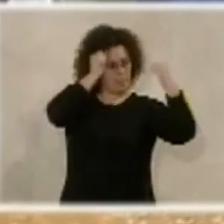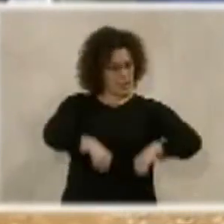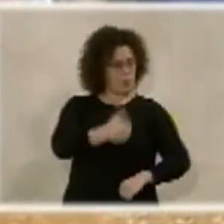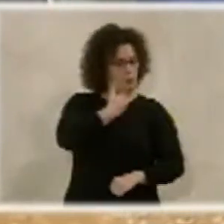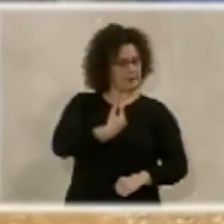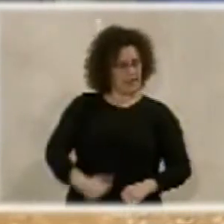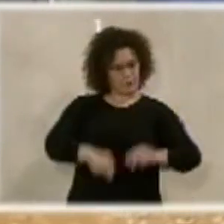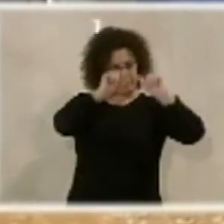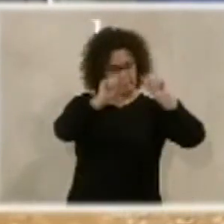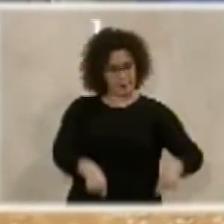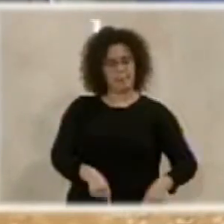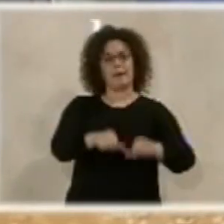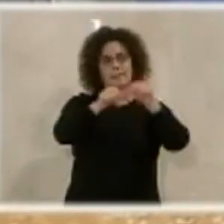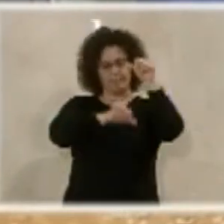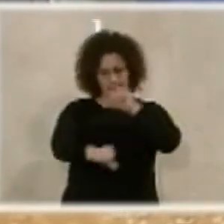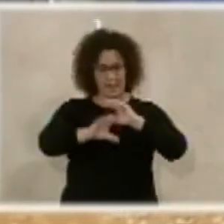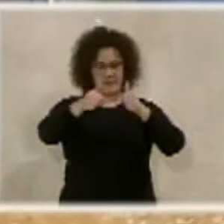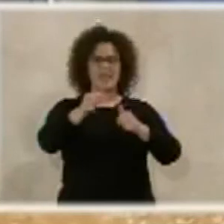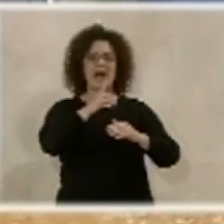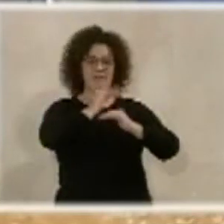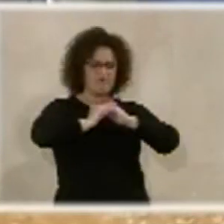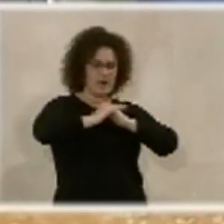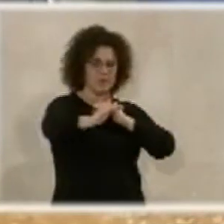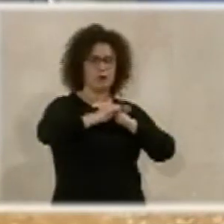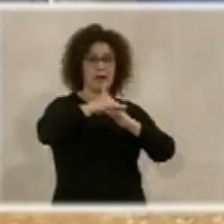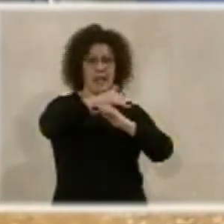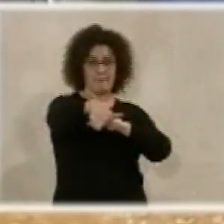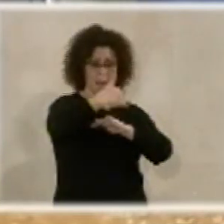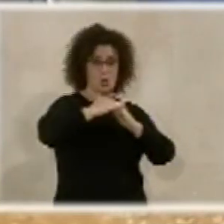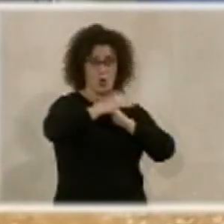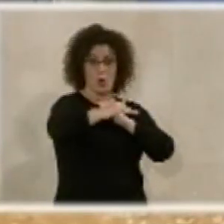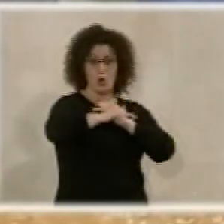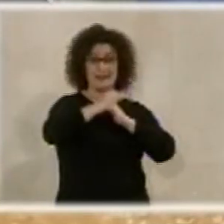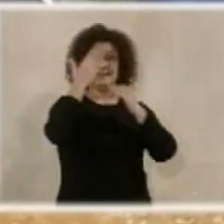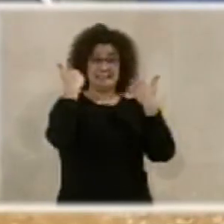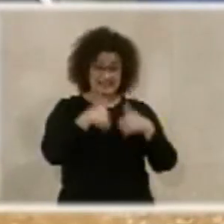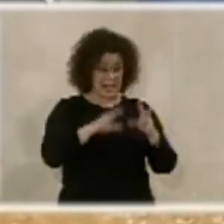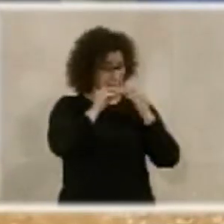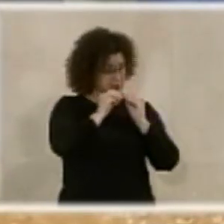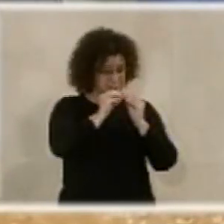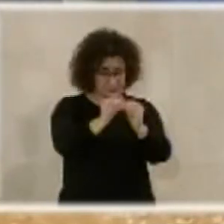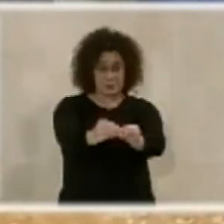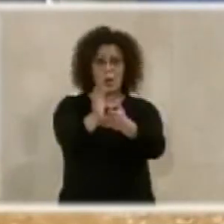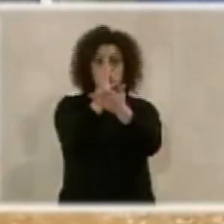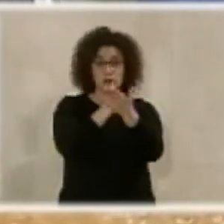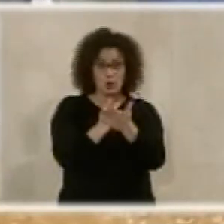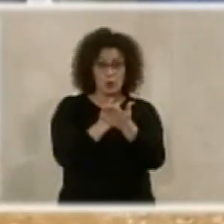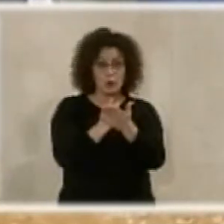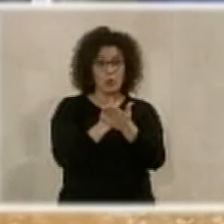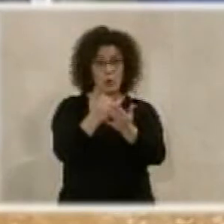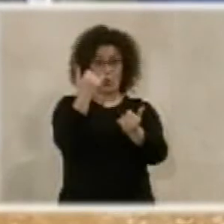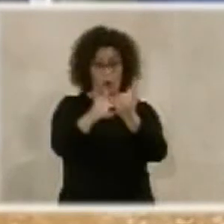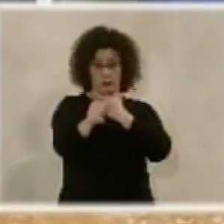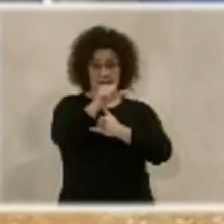para poder empezar a invertir en el asfalto del camino. Y ustedes, después de que ya estaba todo ese trámite hecho, la última